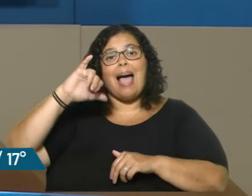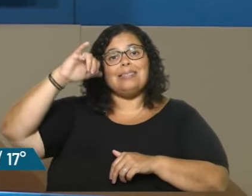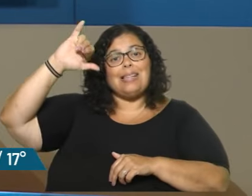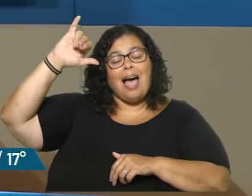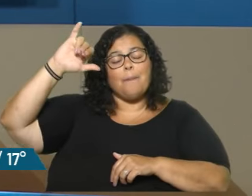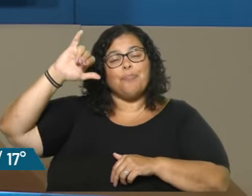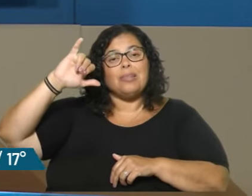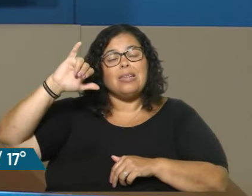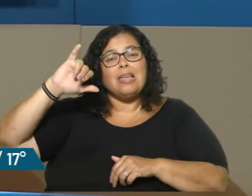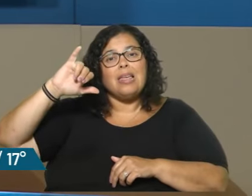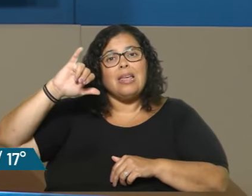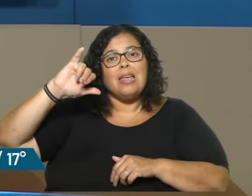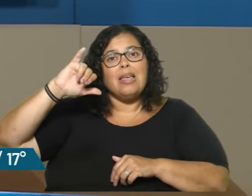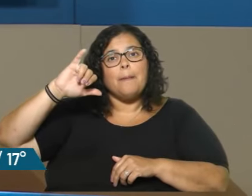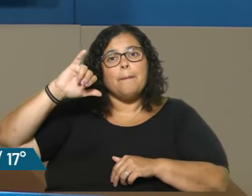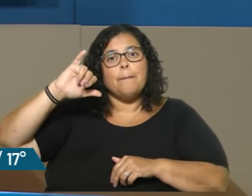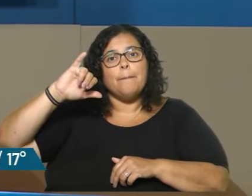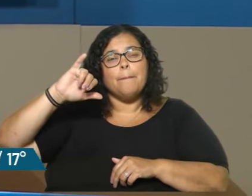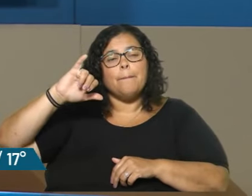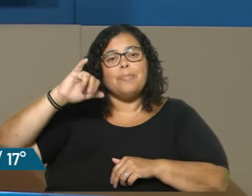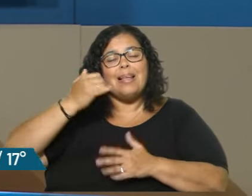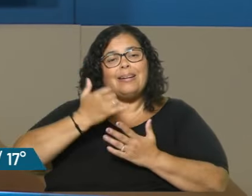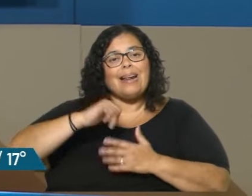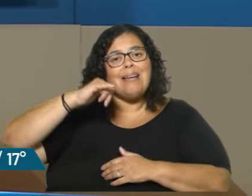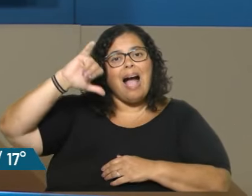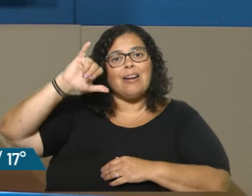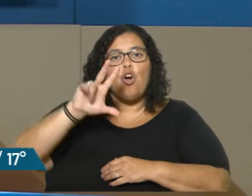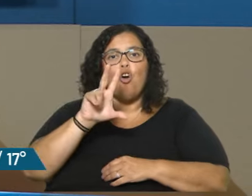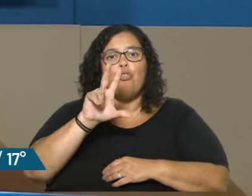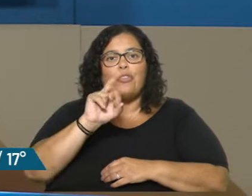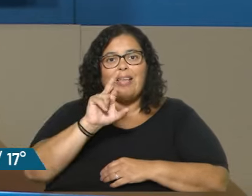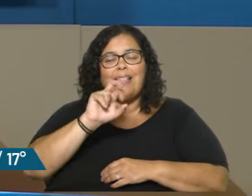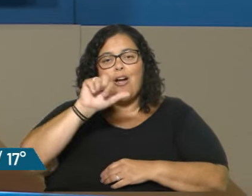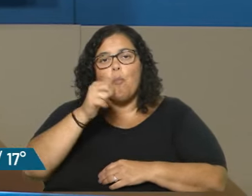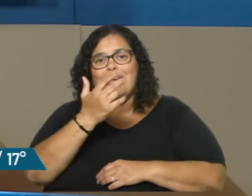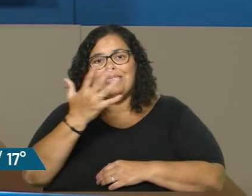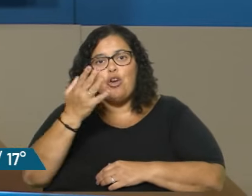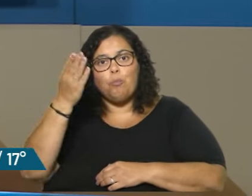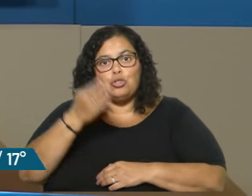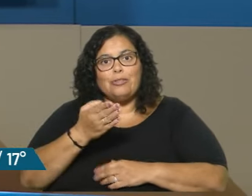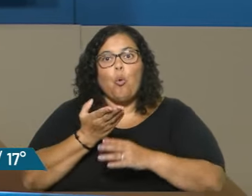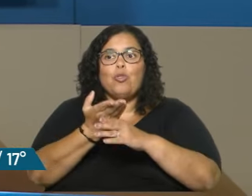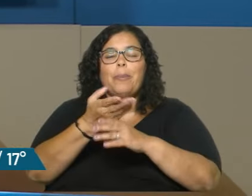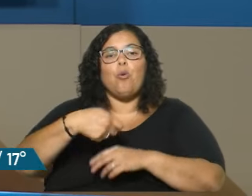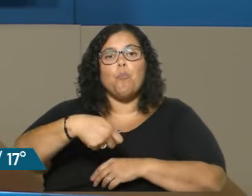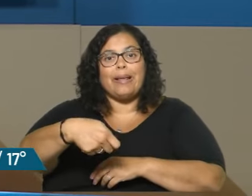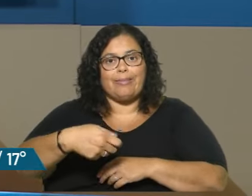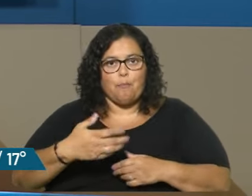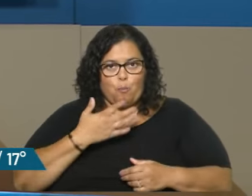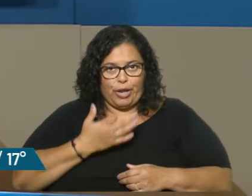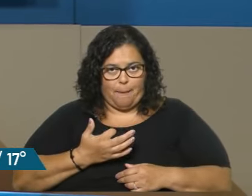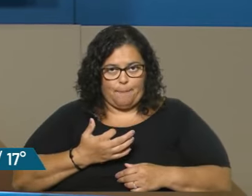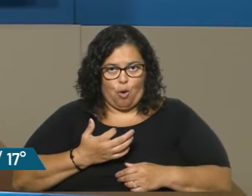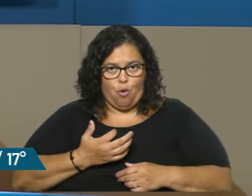recargo que tienen, de un 30,5% cuando van a pedir un préstamo. Me parece algo un